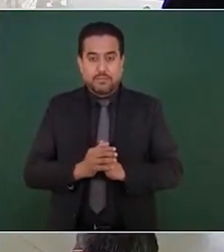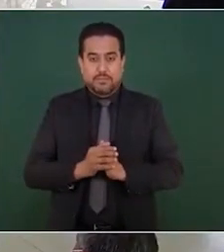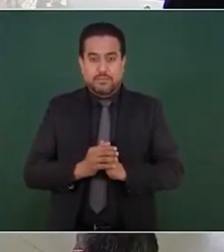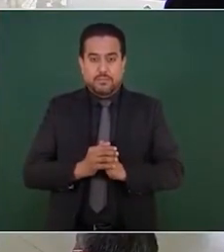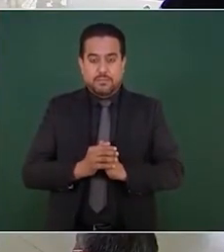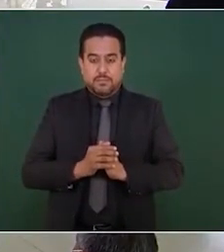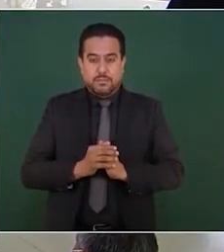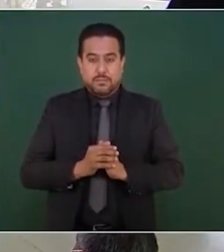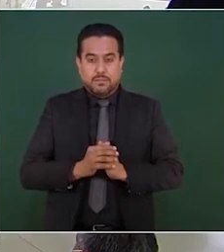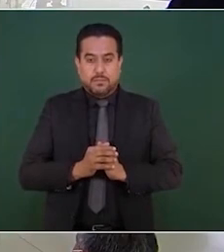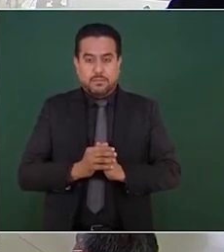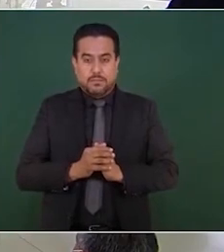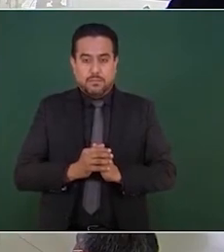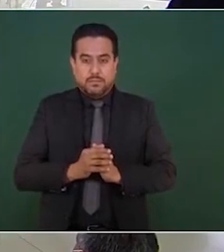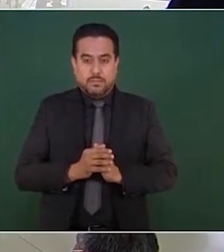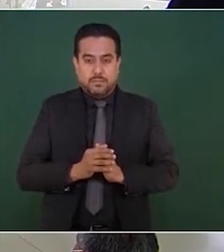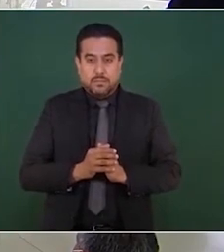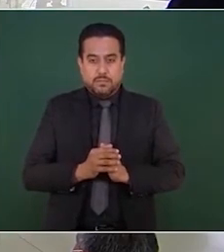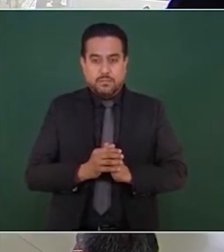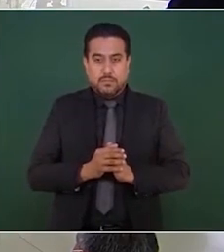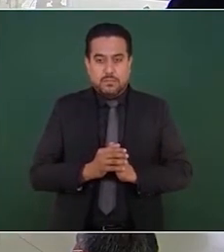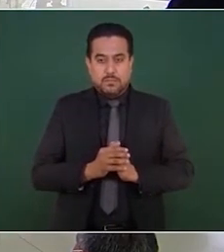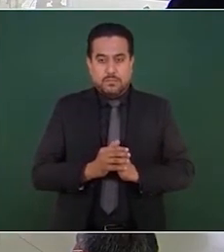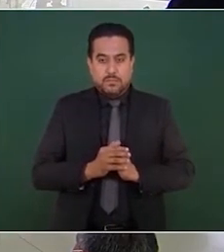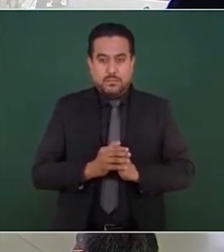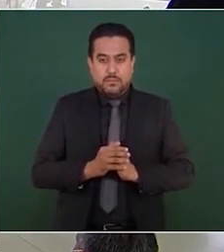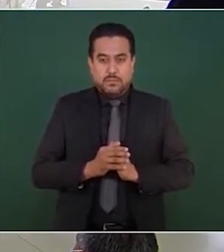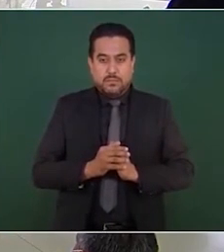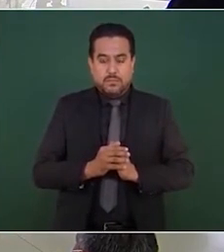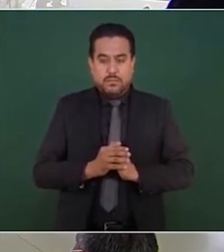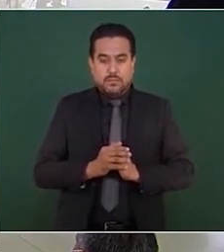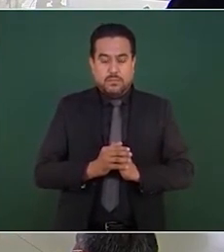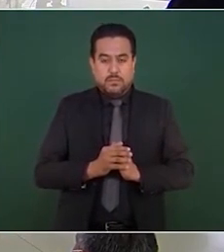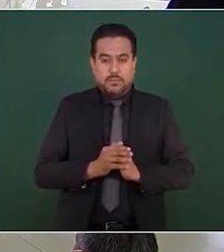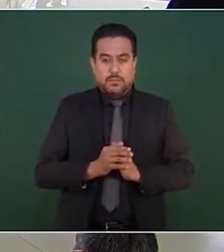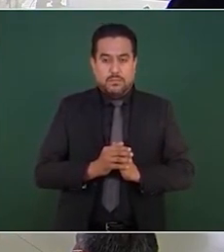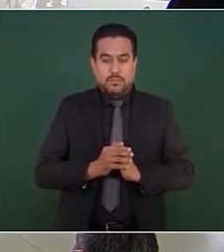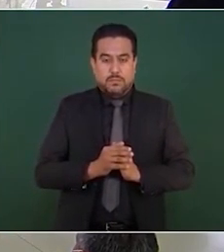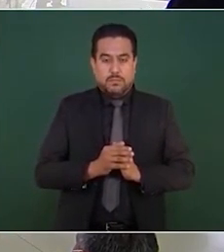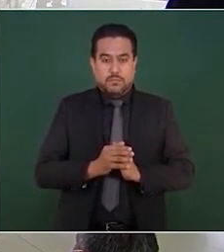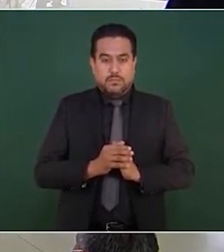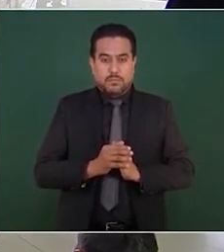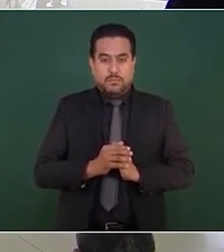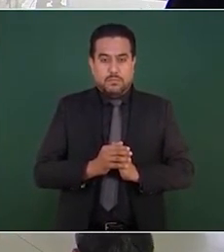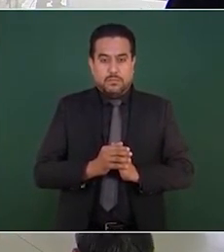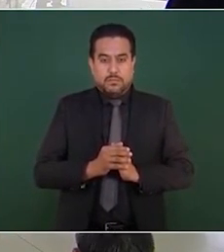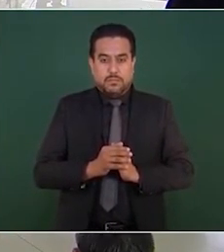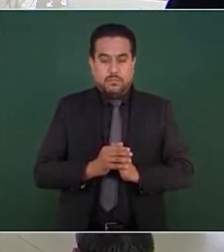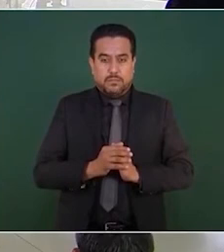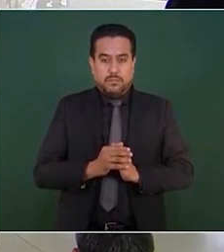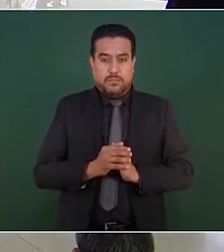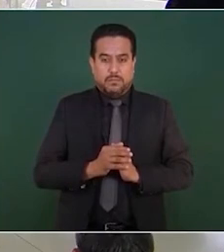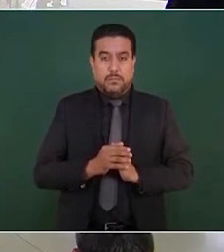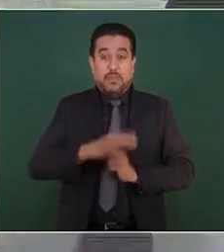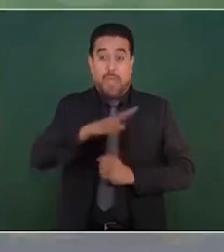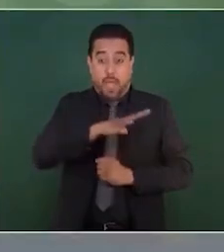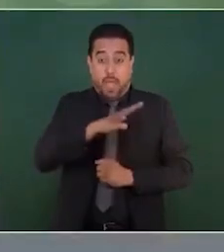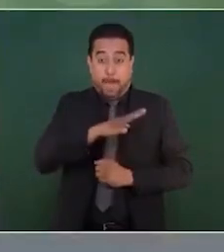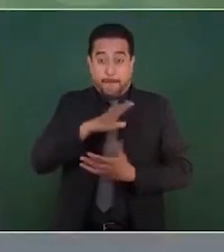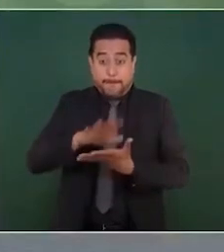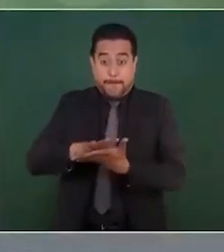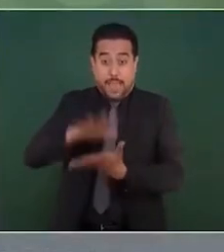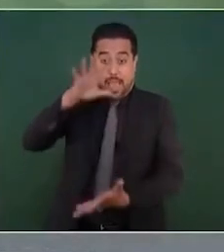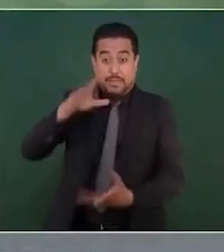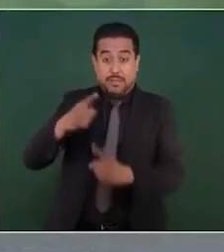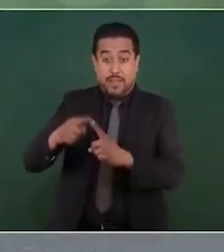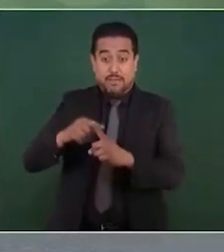son más los elementos de las Fuerzas Armadas